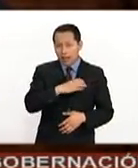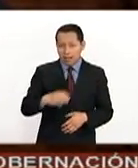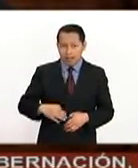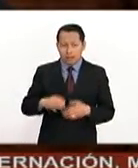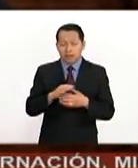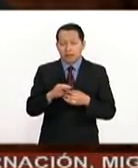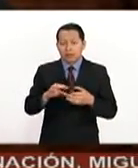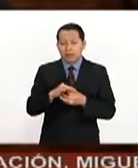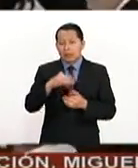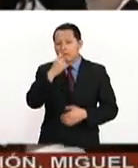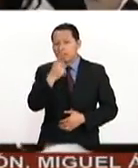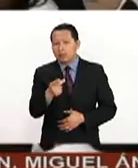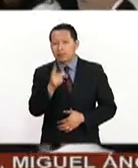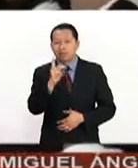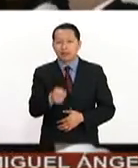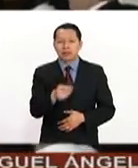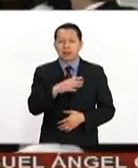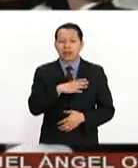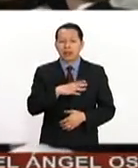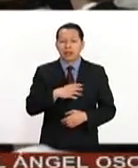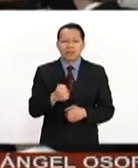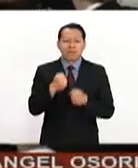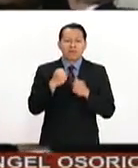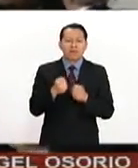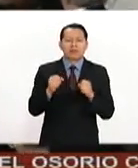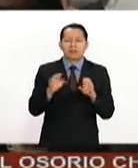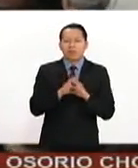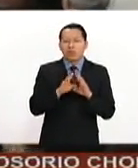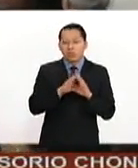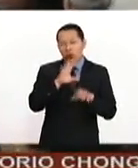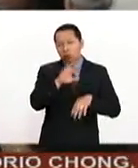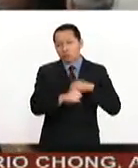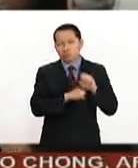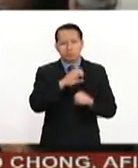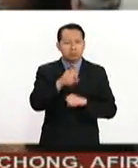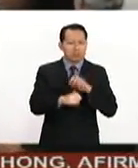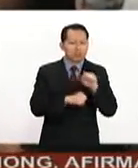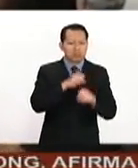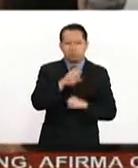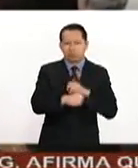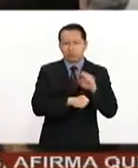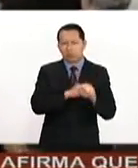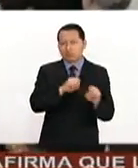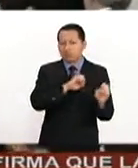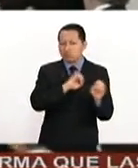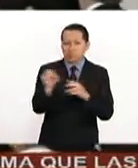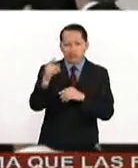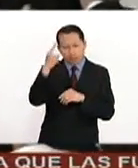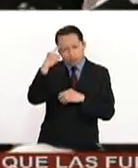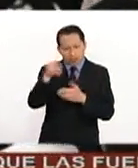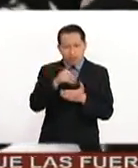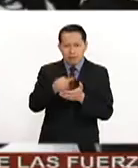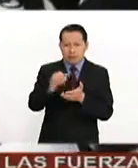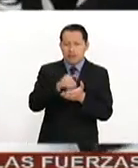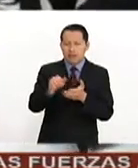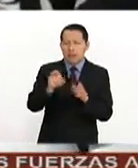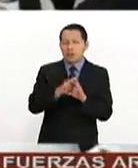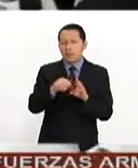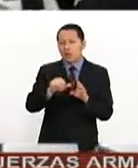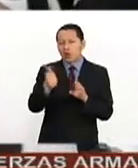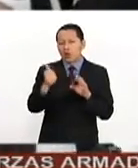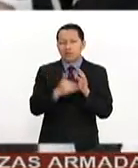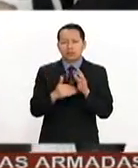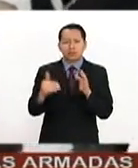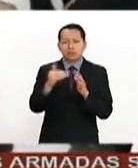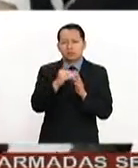es que él iba a establecer esta fuerza de deportación para echar fuera del país a los más de 11 millones